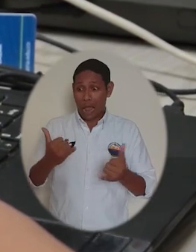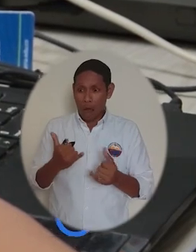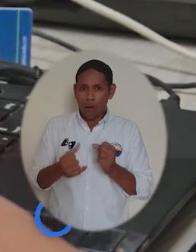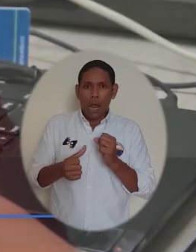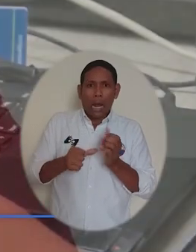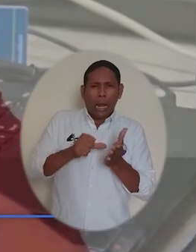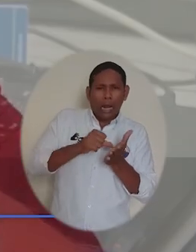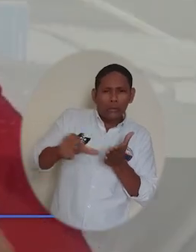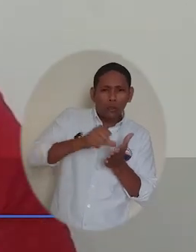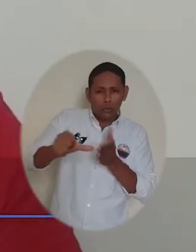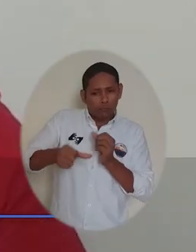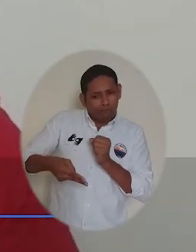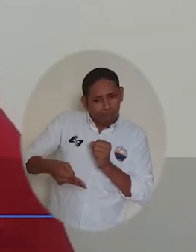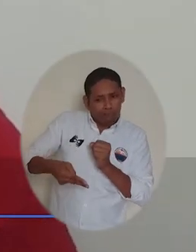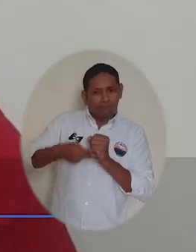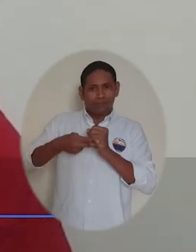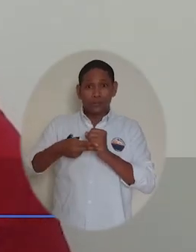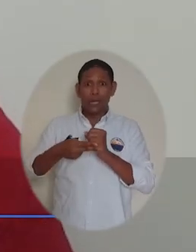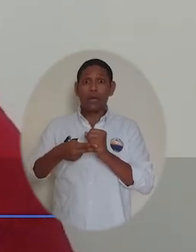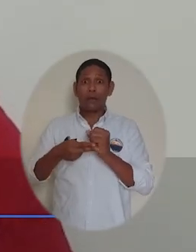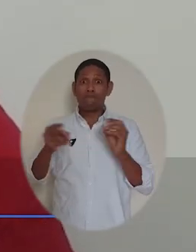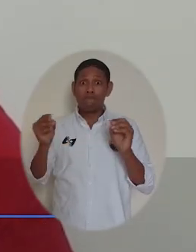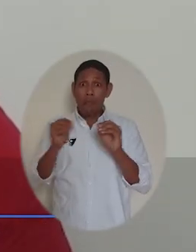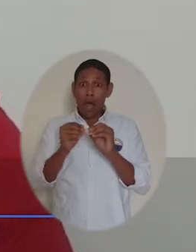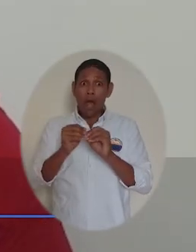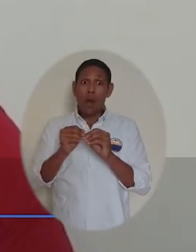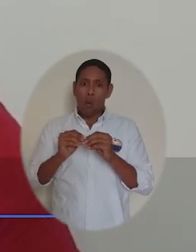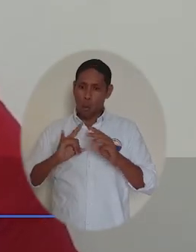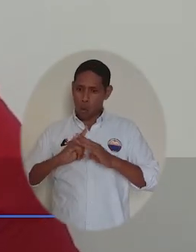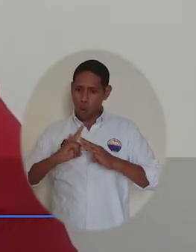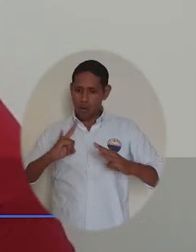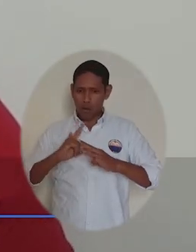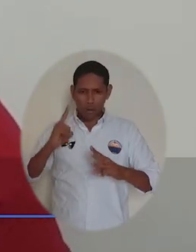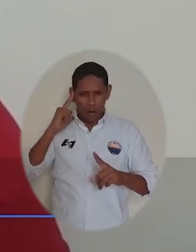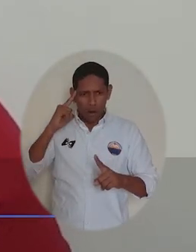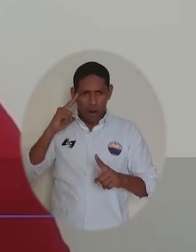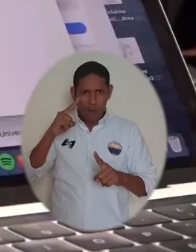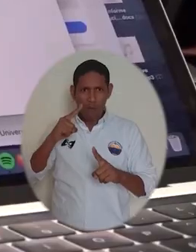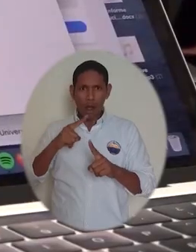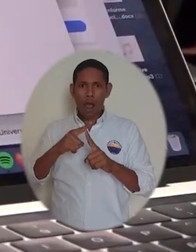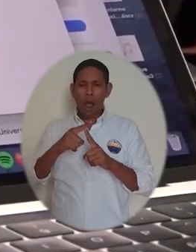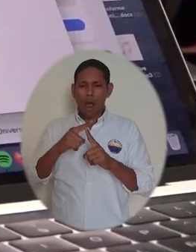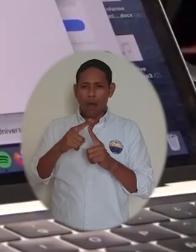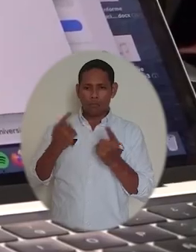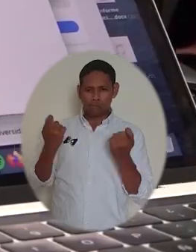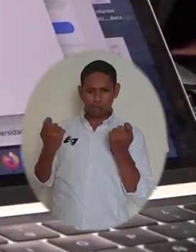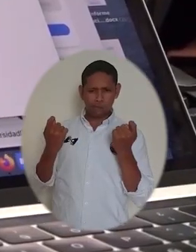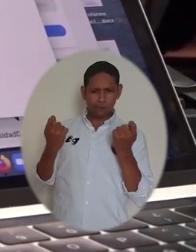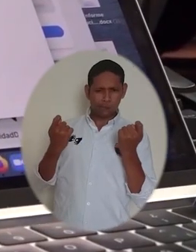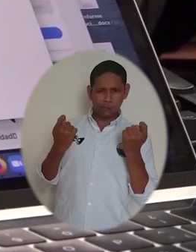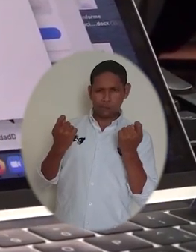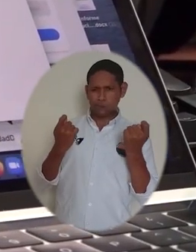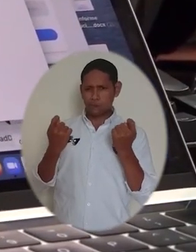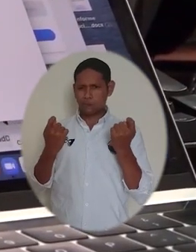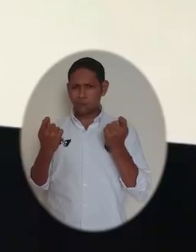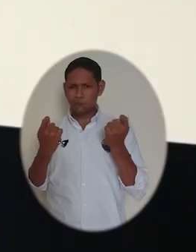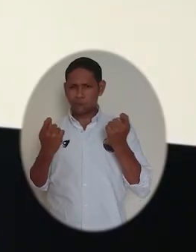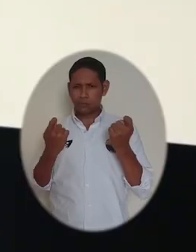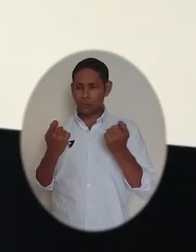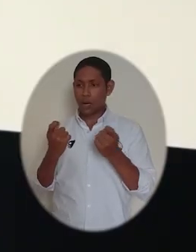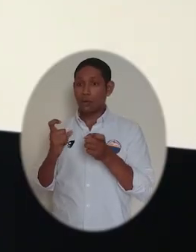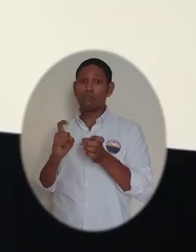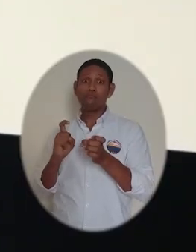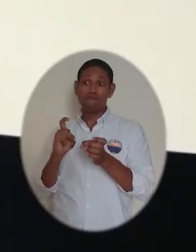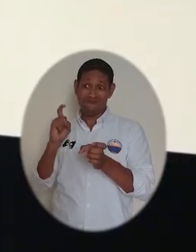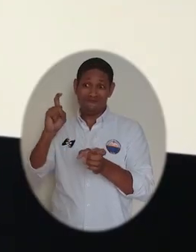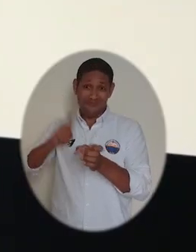nuestros estudiantes. La reducción del gasto ha sido muy significativa, además del plan de austeridad que presentó, para buscar medidas y